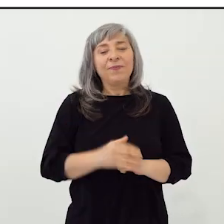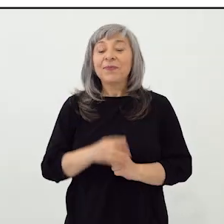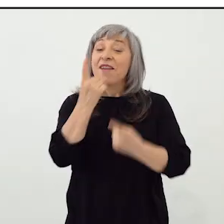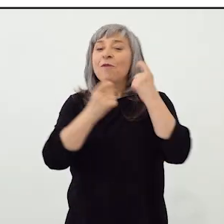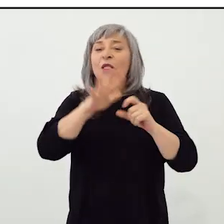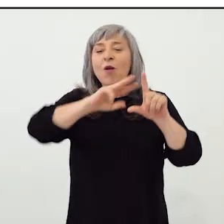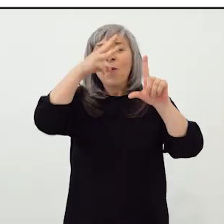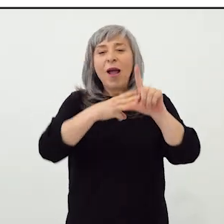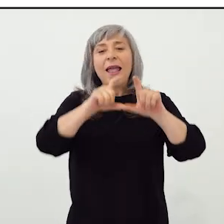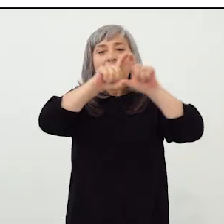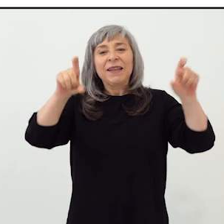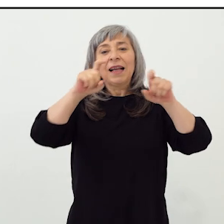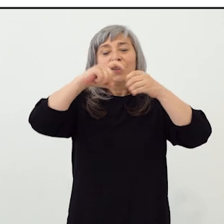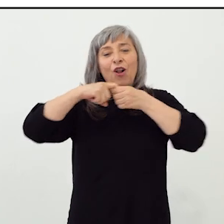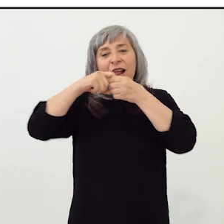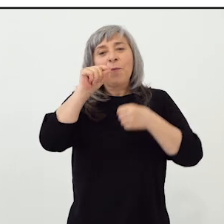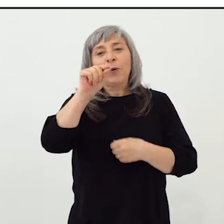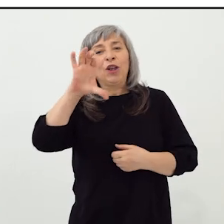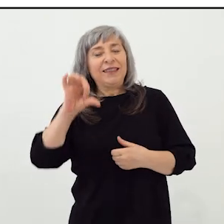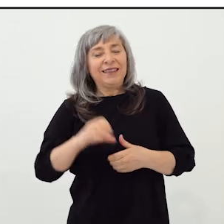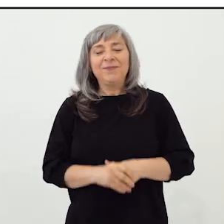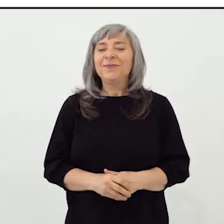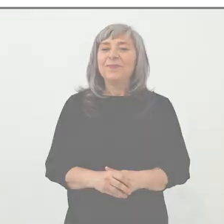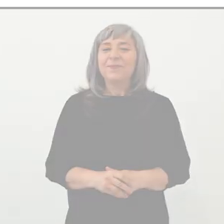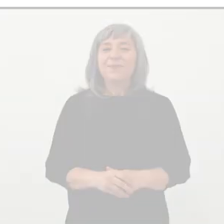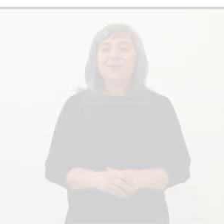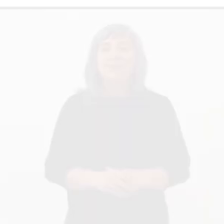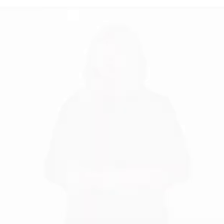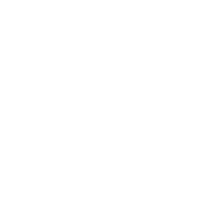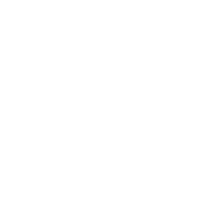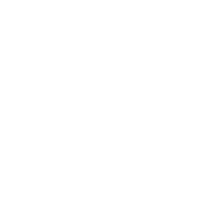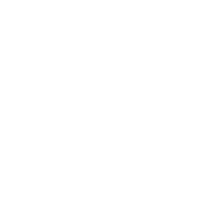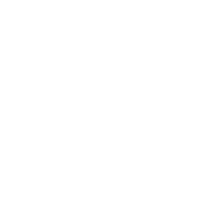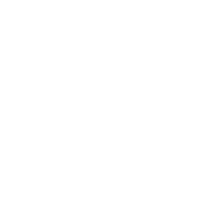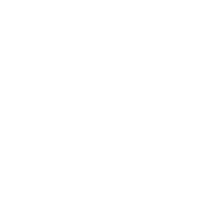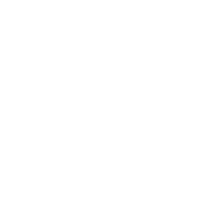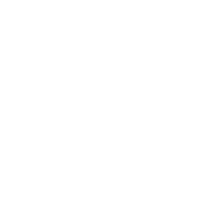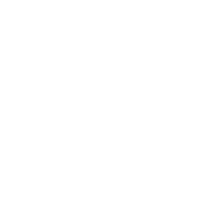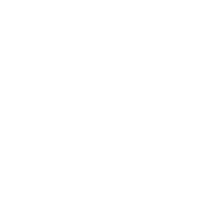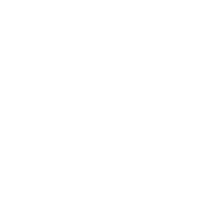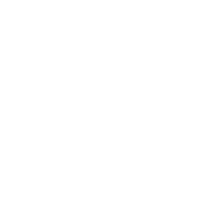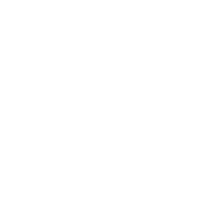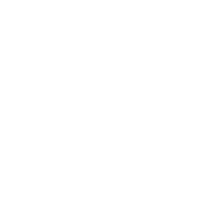Infórmate en casillaempresasolidaria.es los Balas.es.es. Eres.es